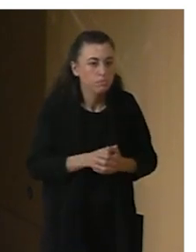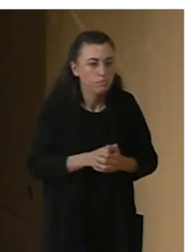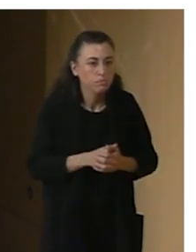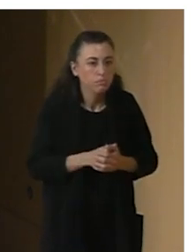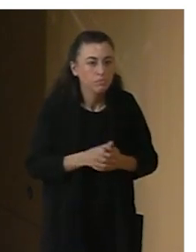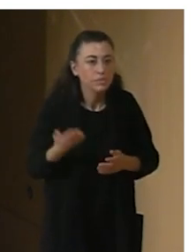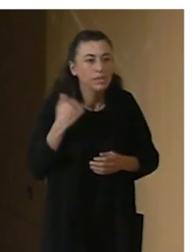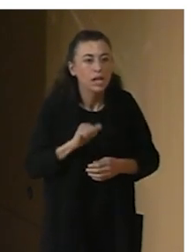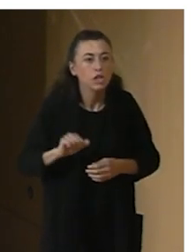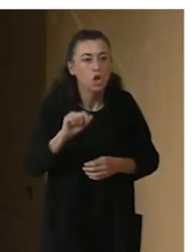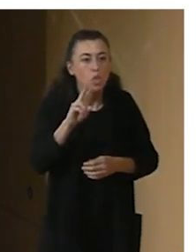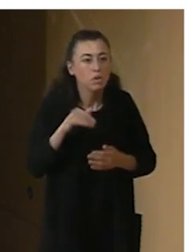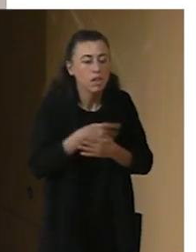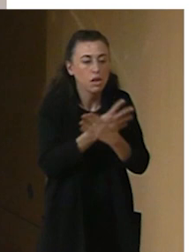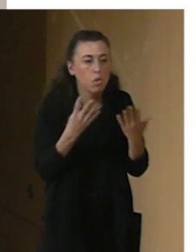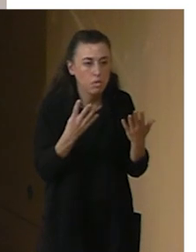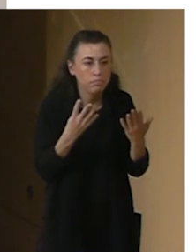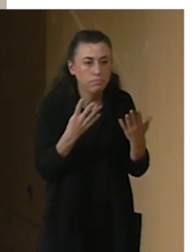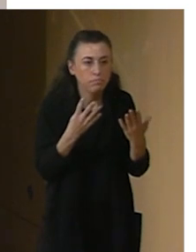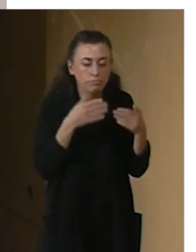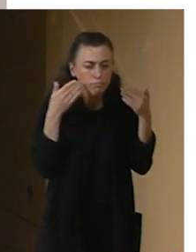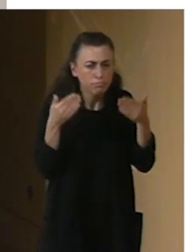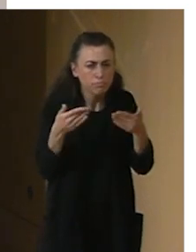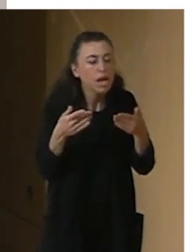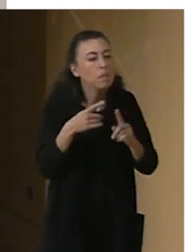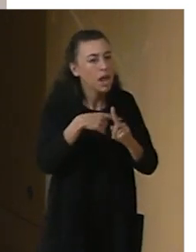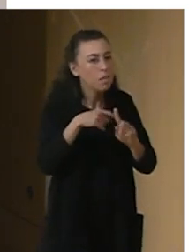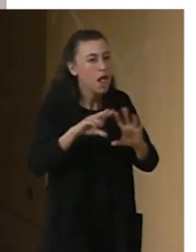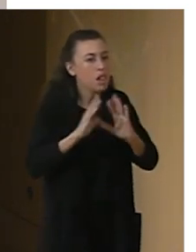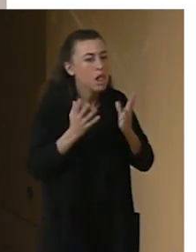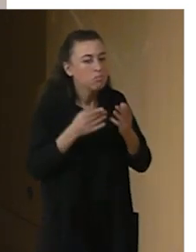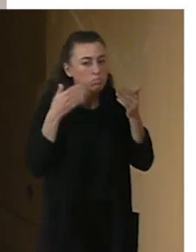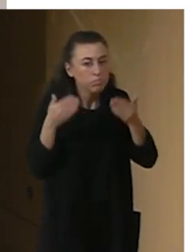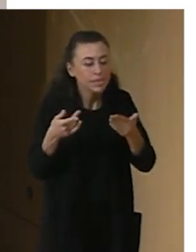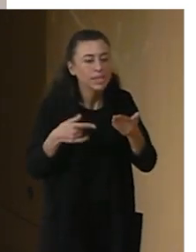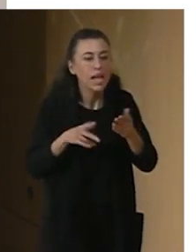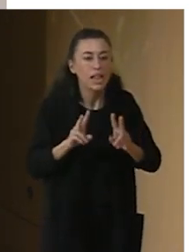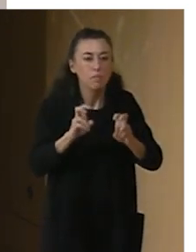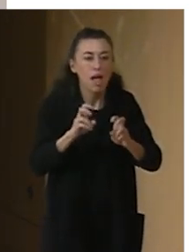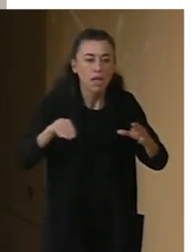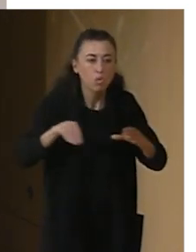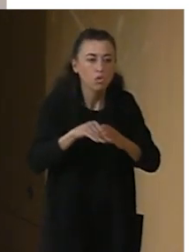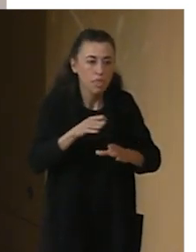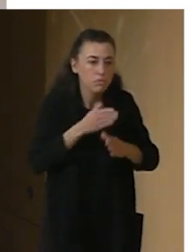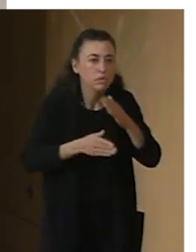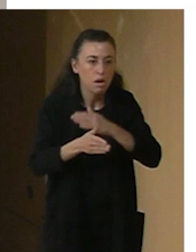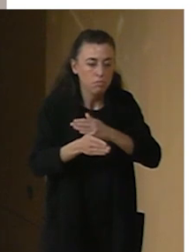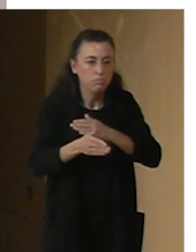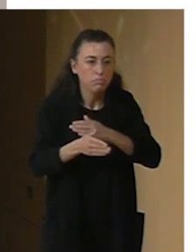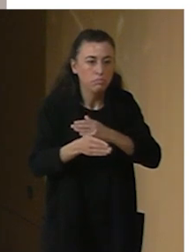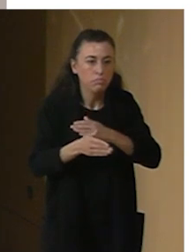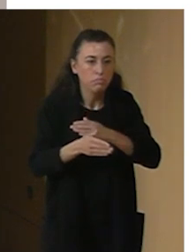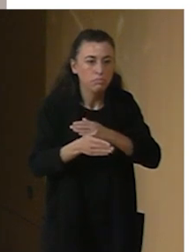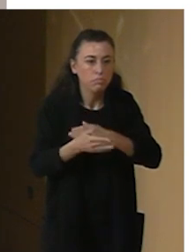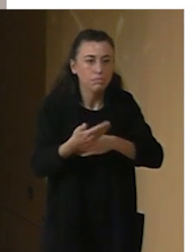se situó el foco a nivel internacional en la accesibilidad y la inclusión y se creó